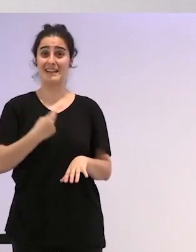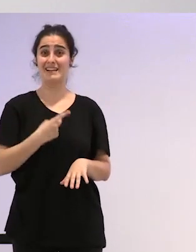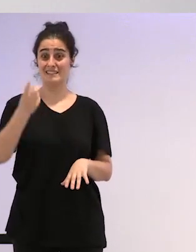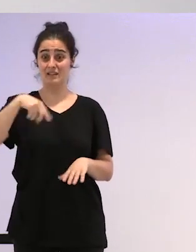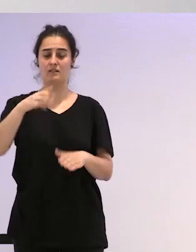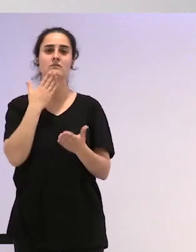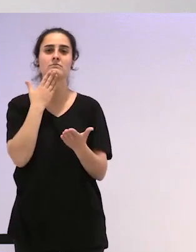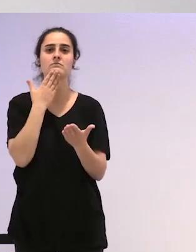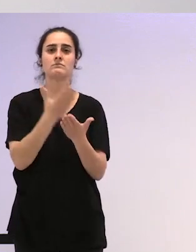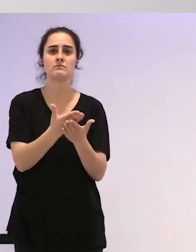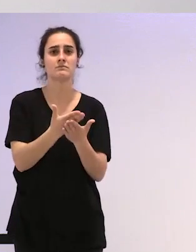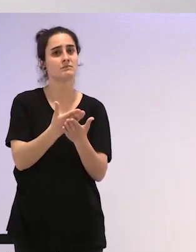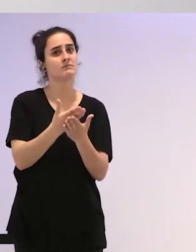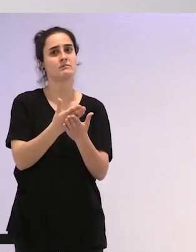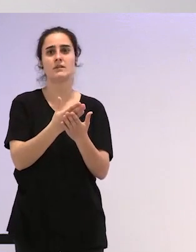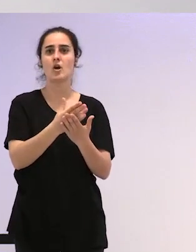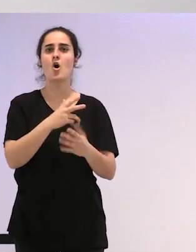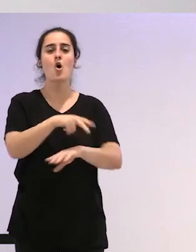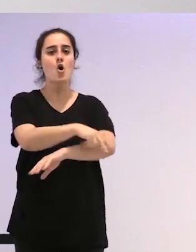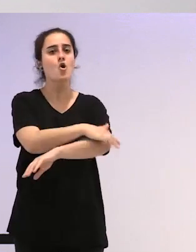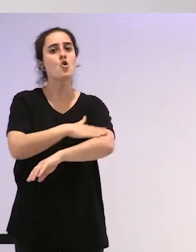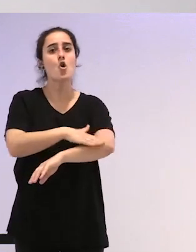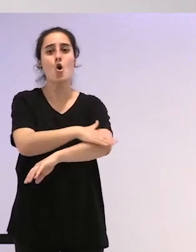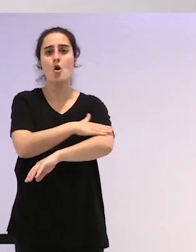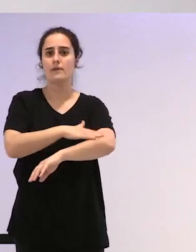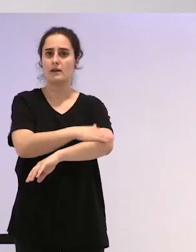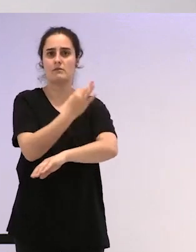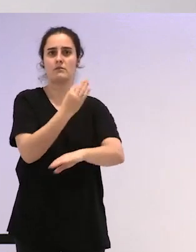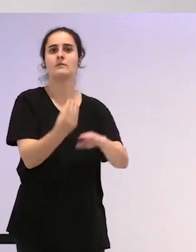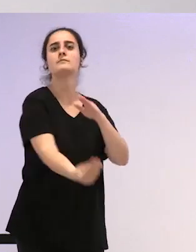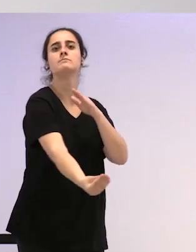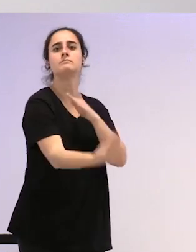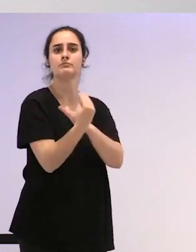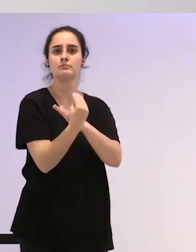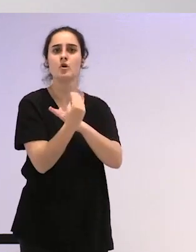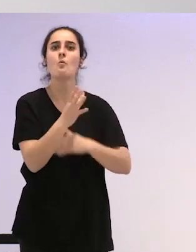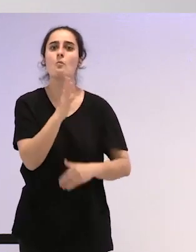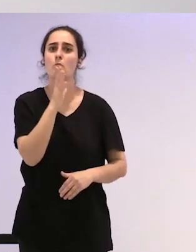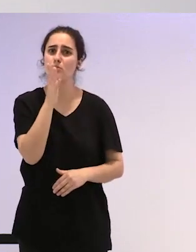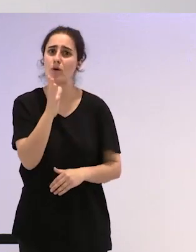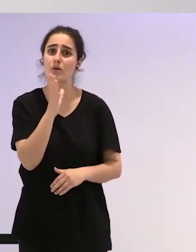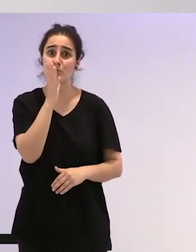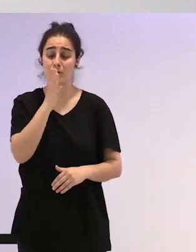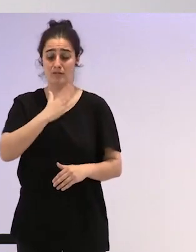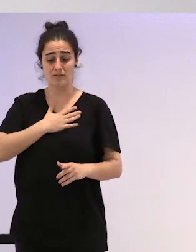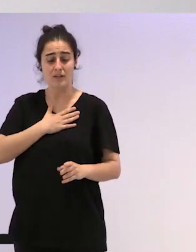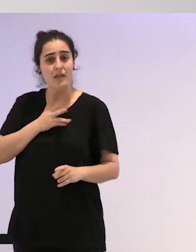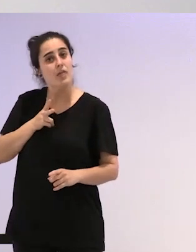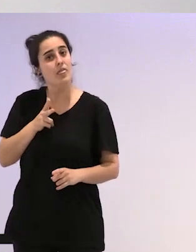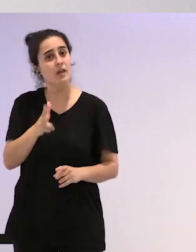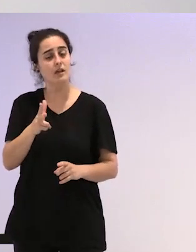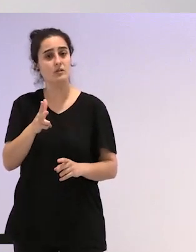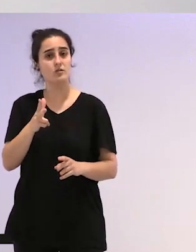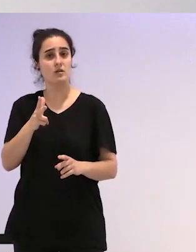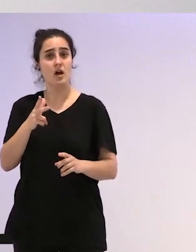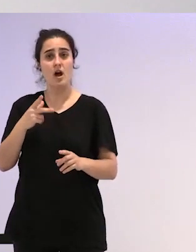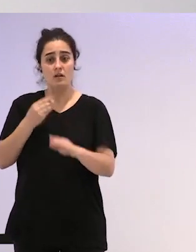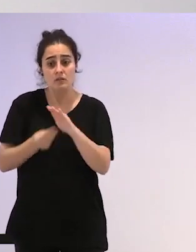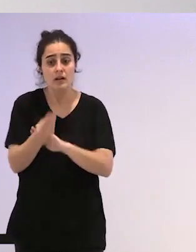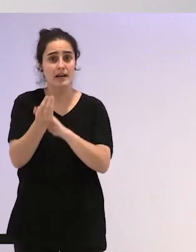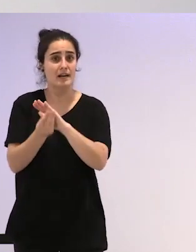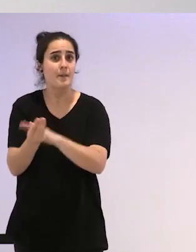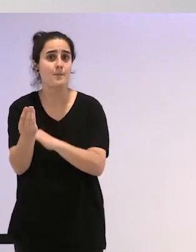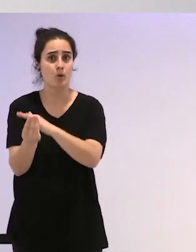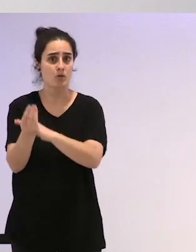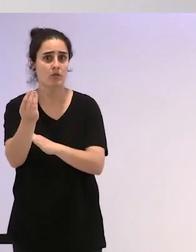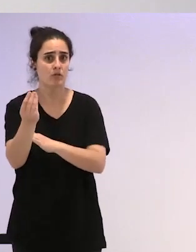por parte del gobierno por el hecho de que les habían negado su derecho a reproducirse como